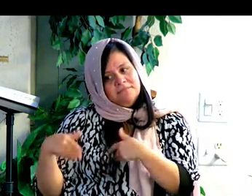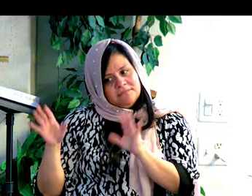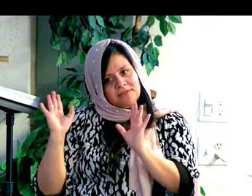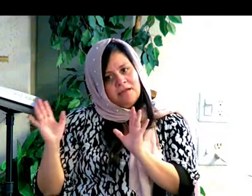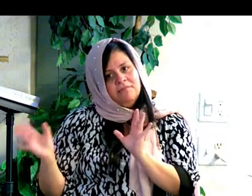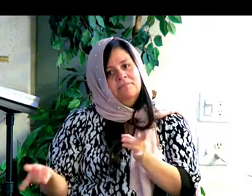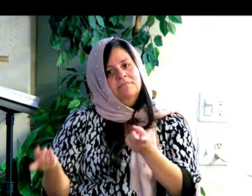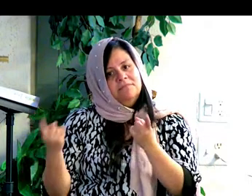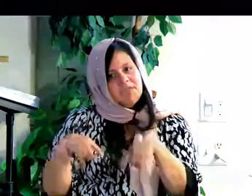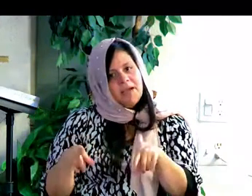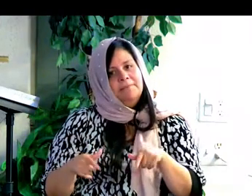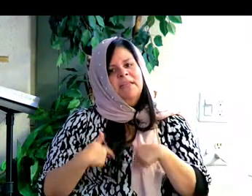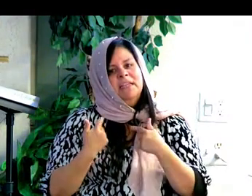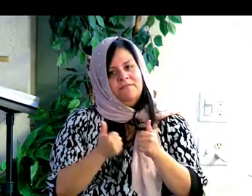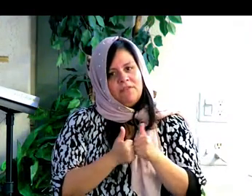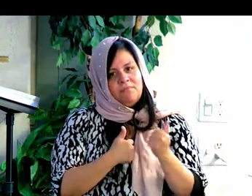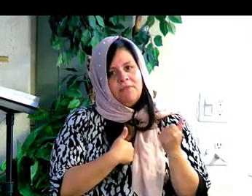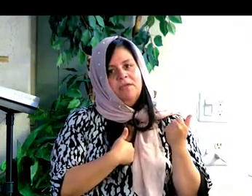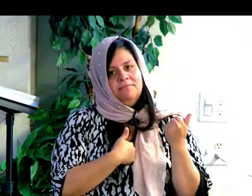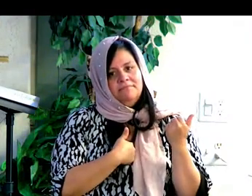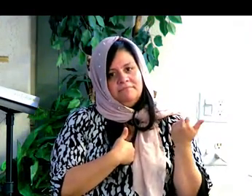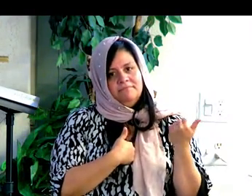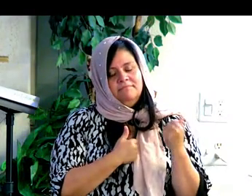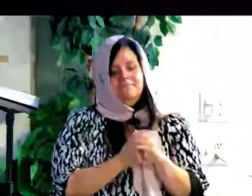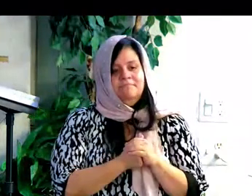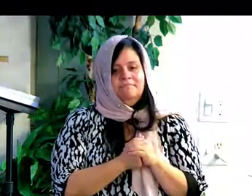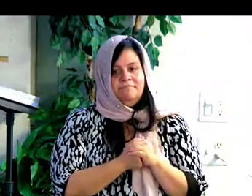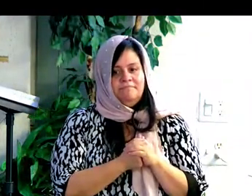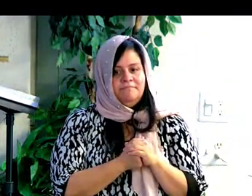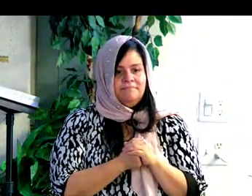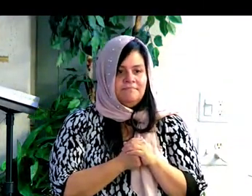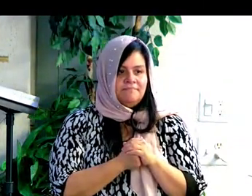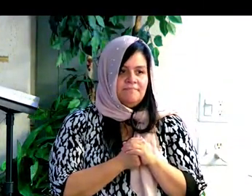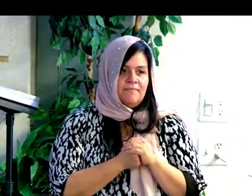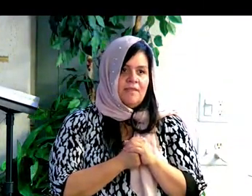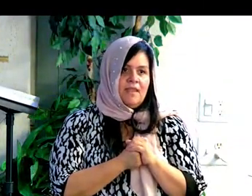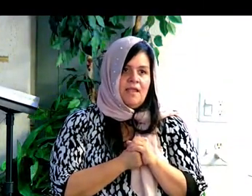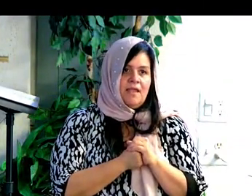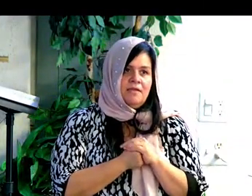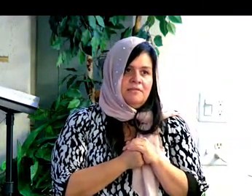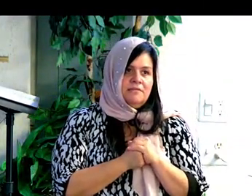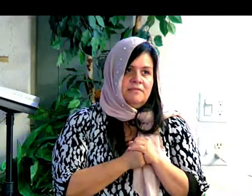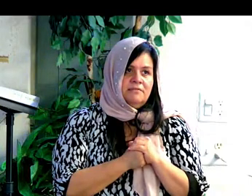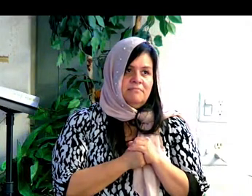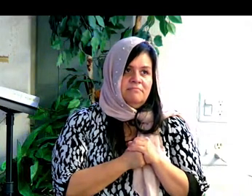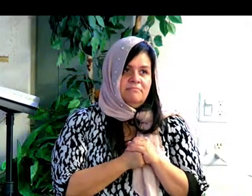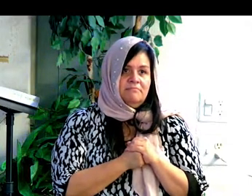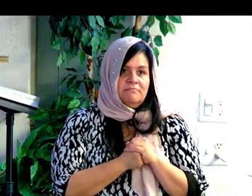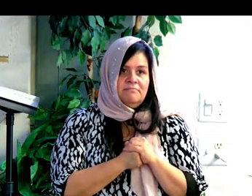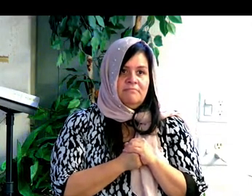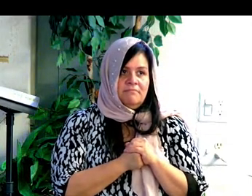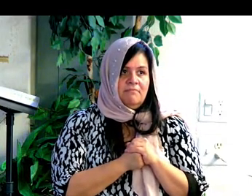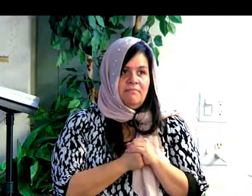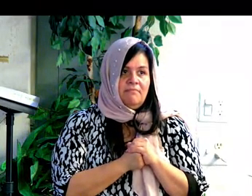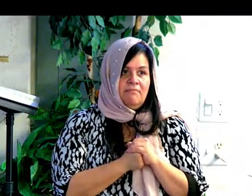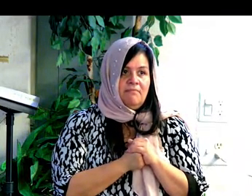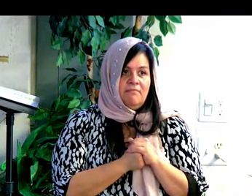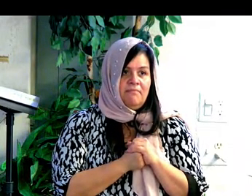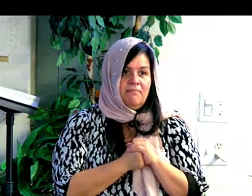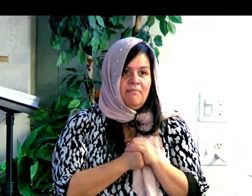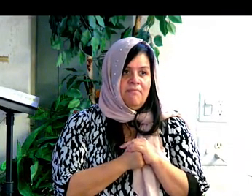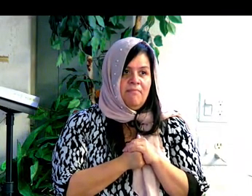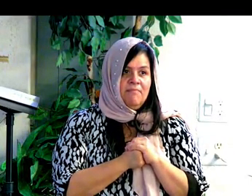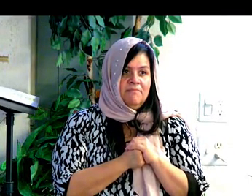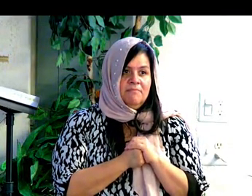Entonces, igual, el novio le está diciendo a la novia, hay que dejar todo, todo lo que tienes y ven, ven conmigo.